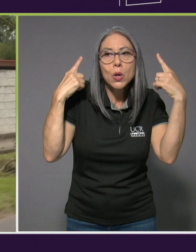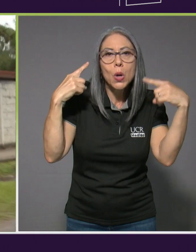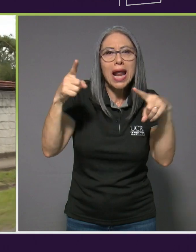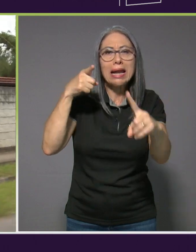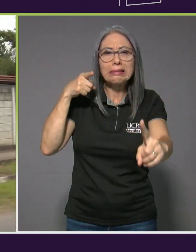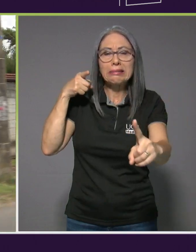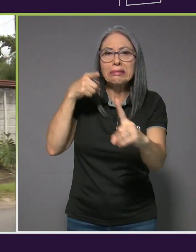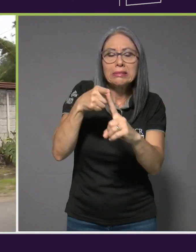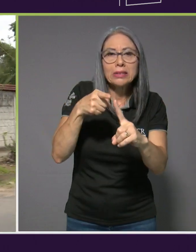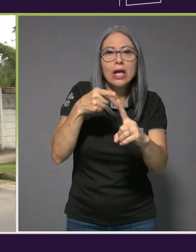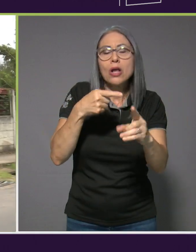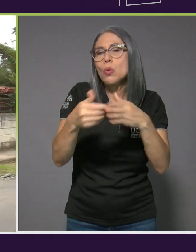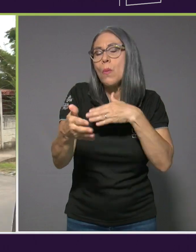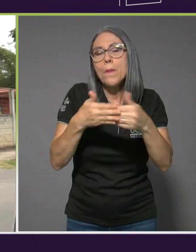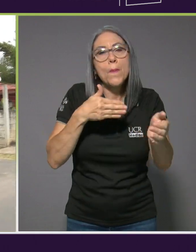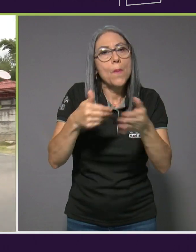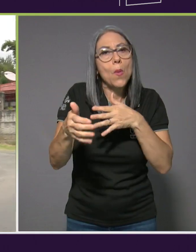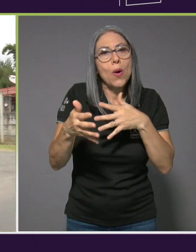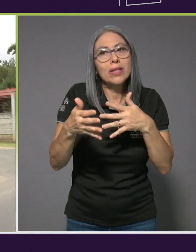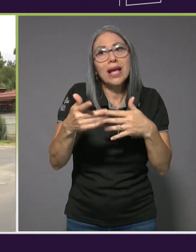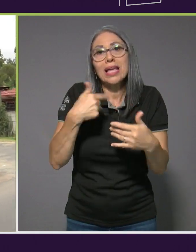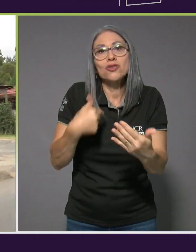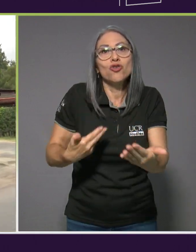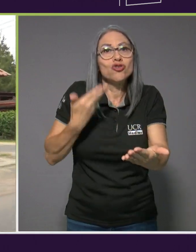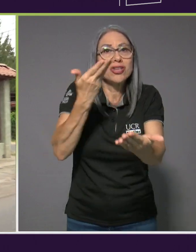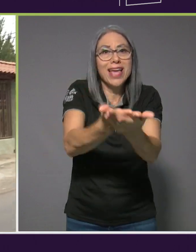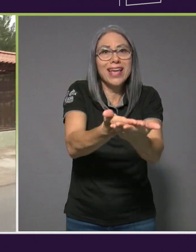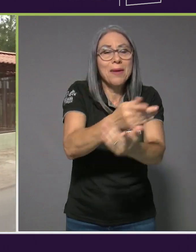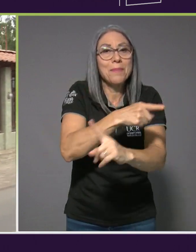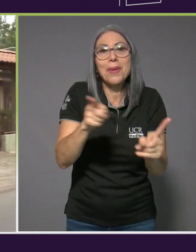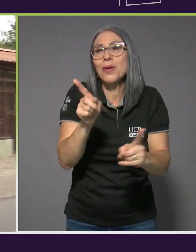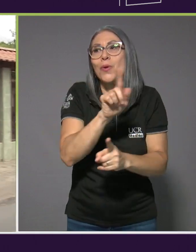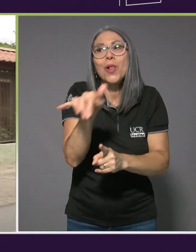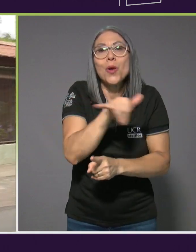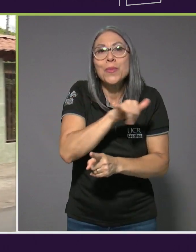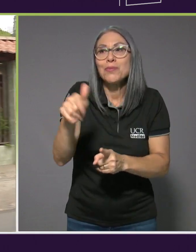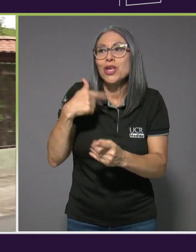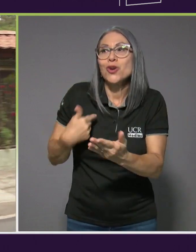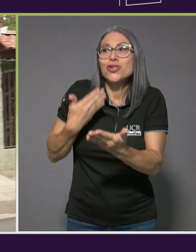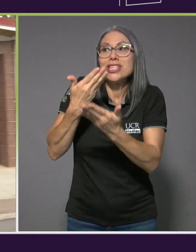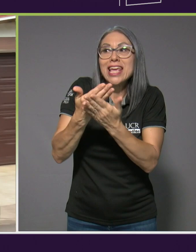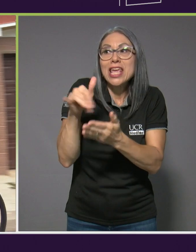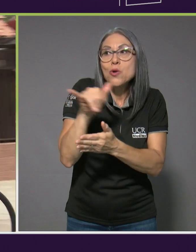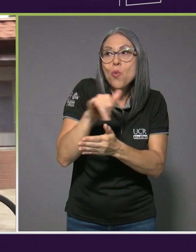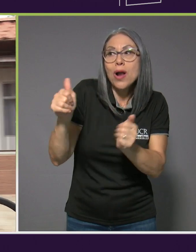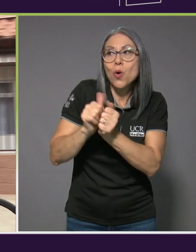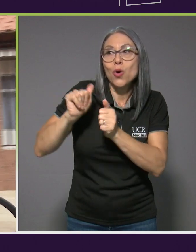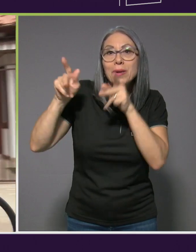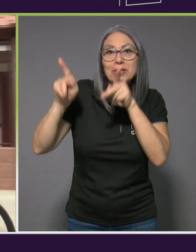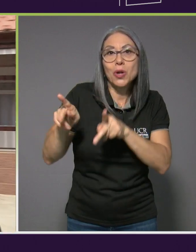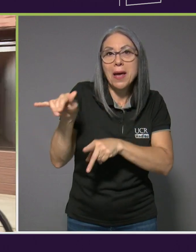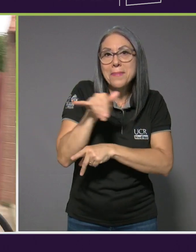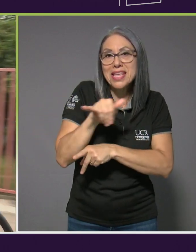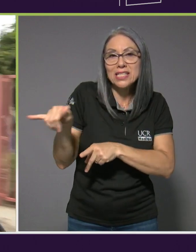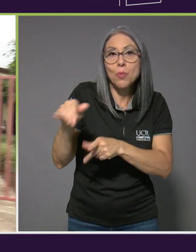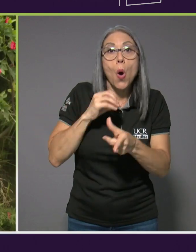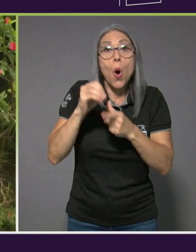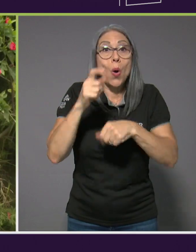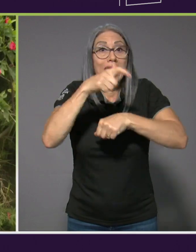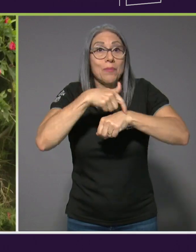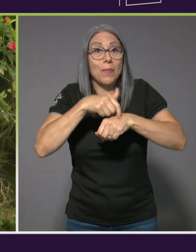Aunque llegue a una meta, no me sirve igual llegar con el mismo corredor o con uno que tenga una facilidad a la hora del sprint, porque